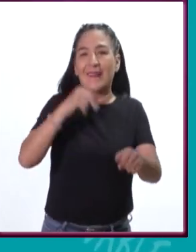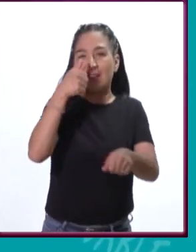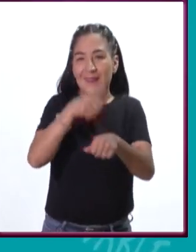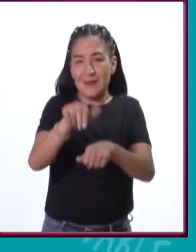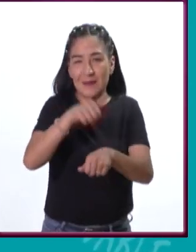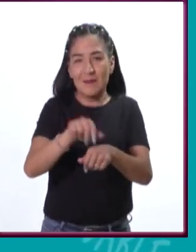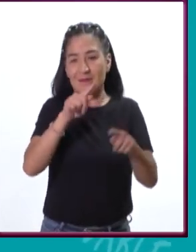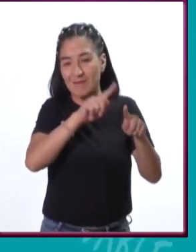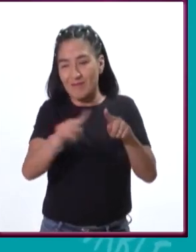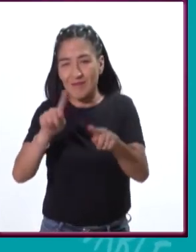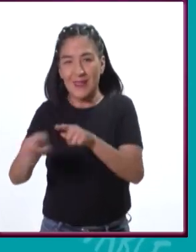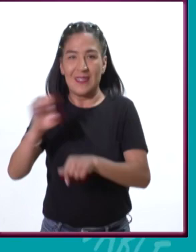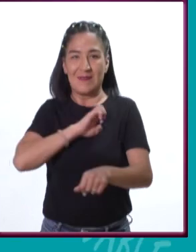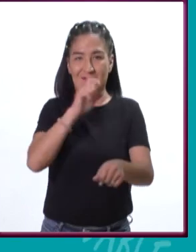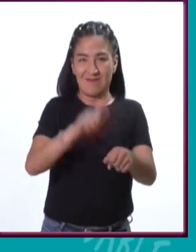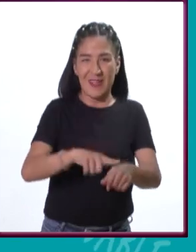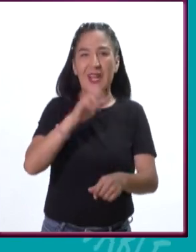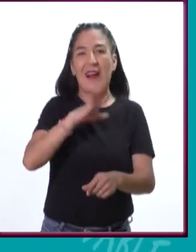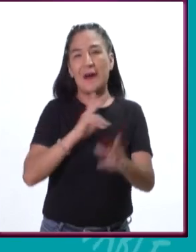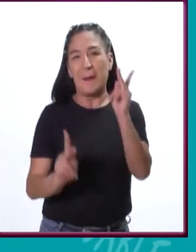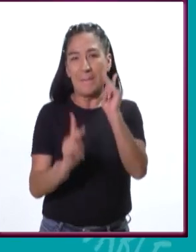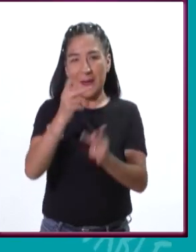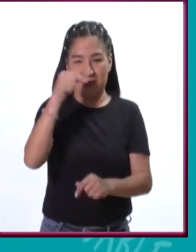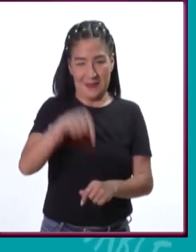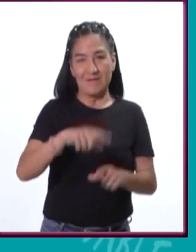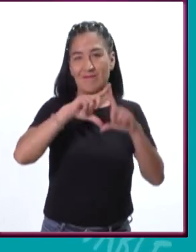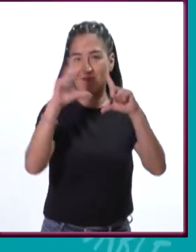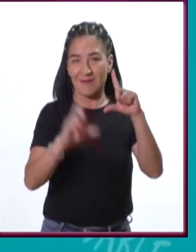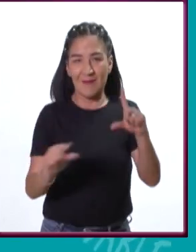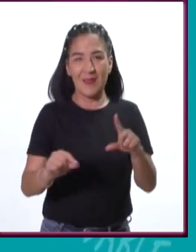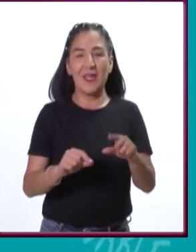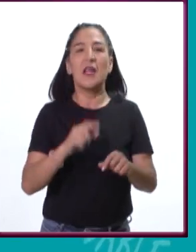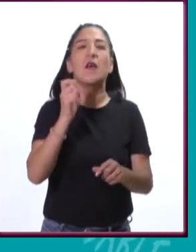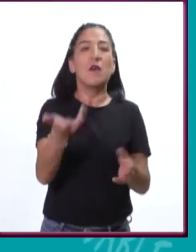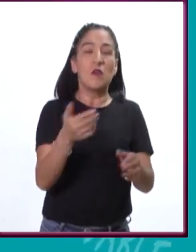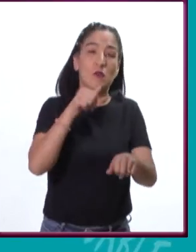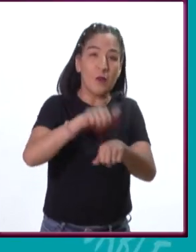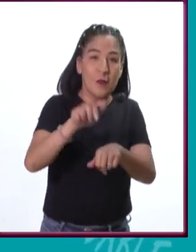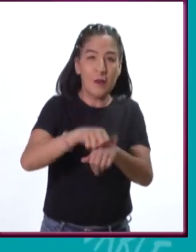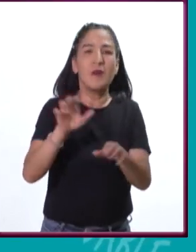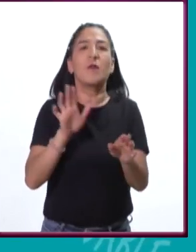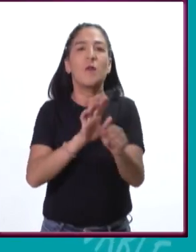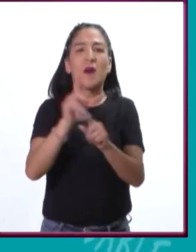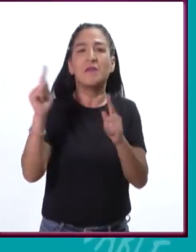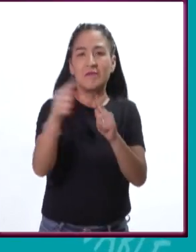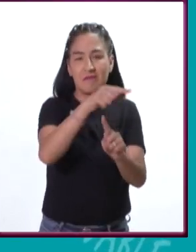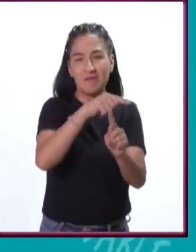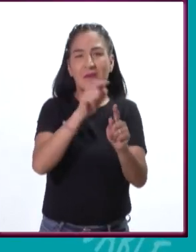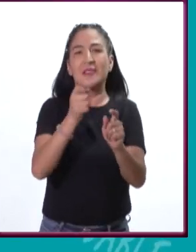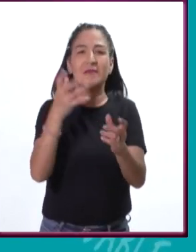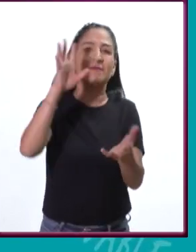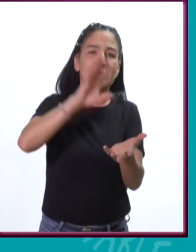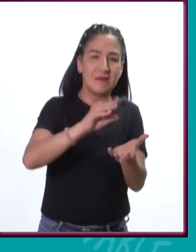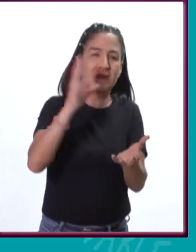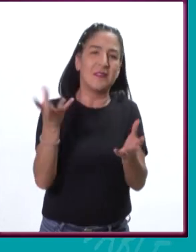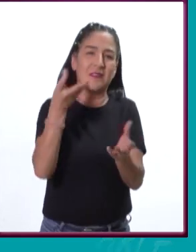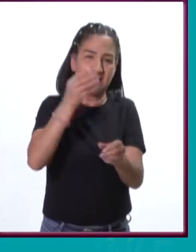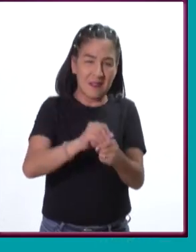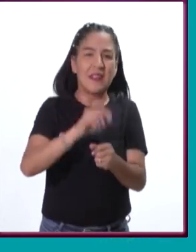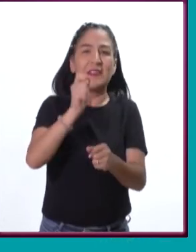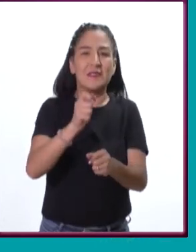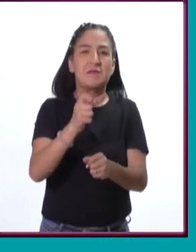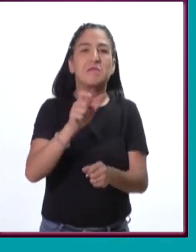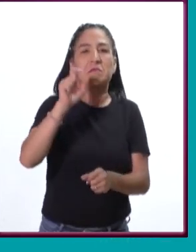saber exactamente qué mide, no es así. Pero sí hay maneras de usar lo que se llaman proxys, es decir,